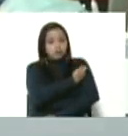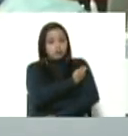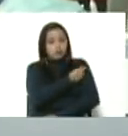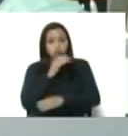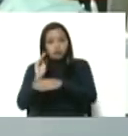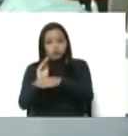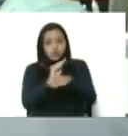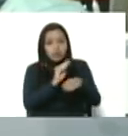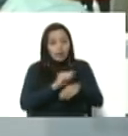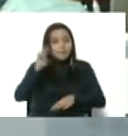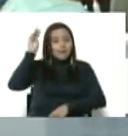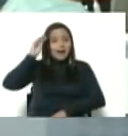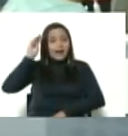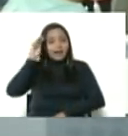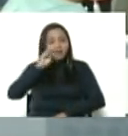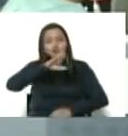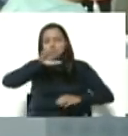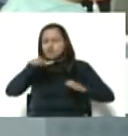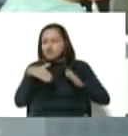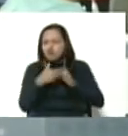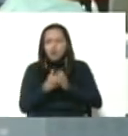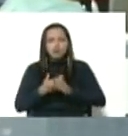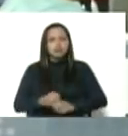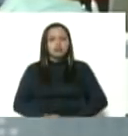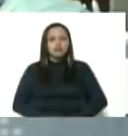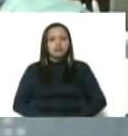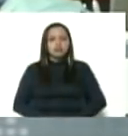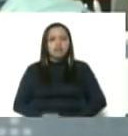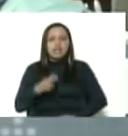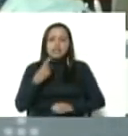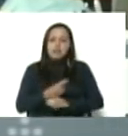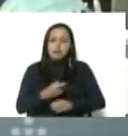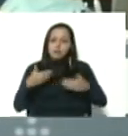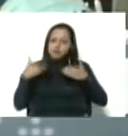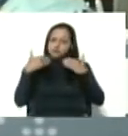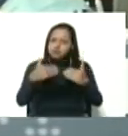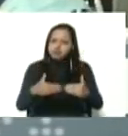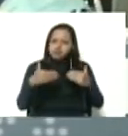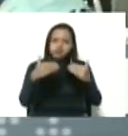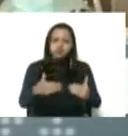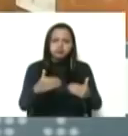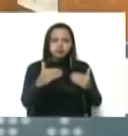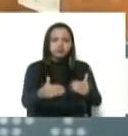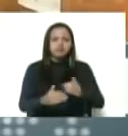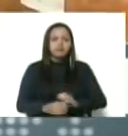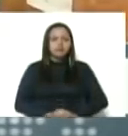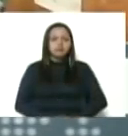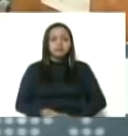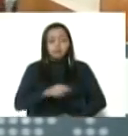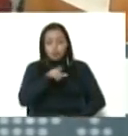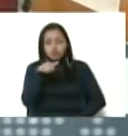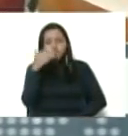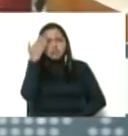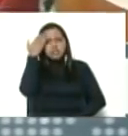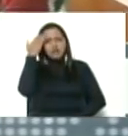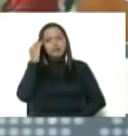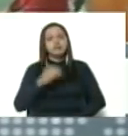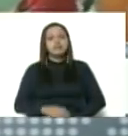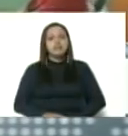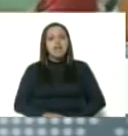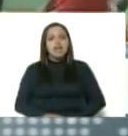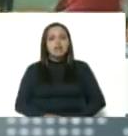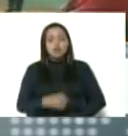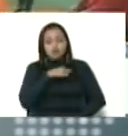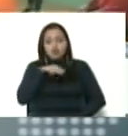protegiendo a las maestras, a los maestros. Ir avanzando. Ir avanzando. Ustedes saben. Cuando nos proponemos algo.